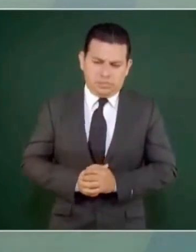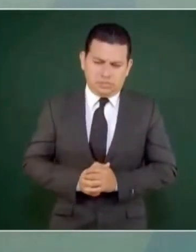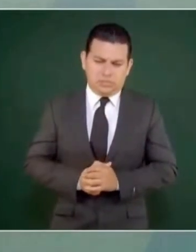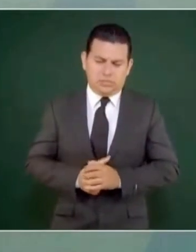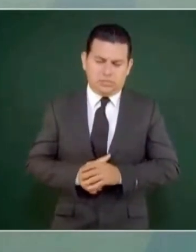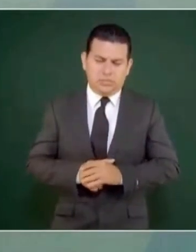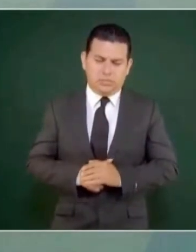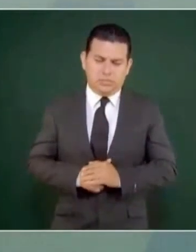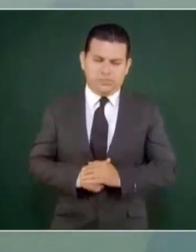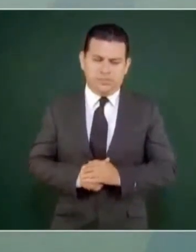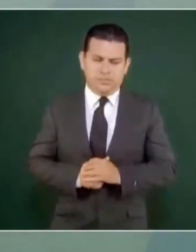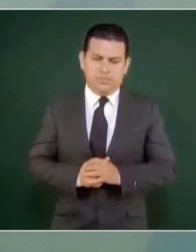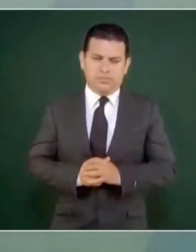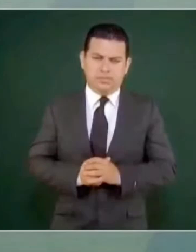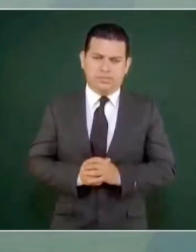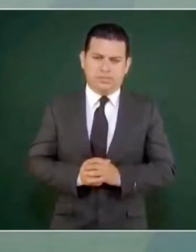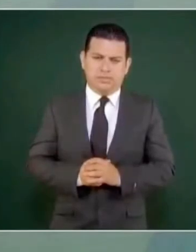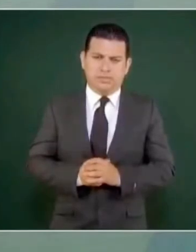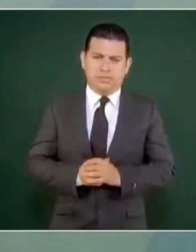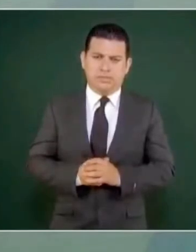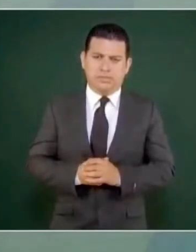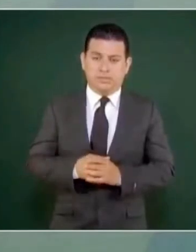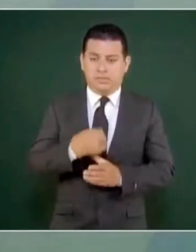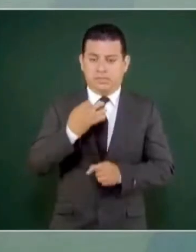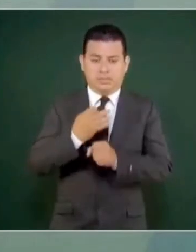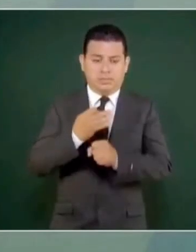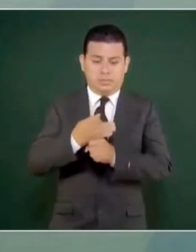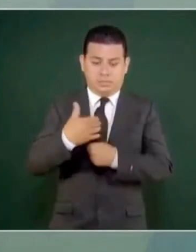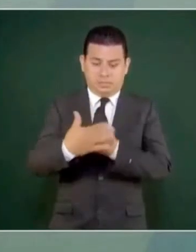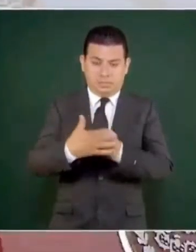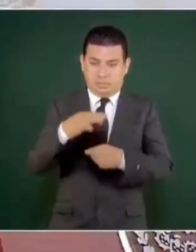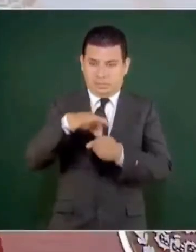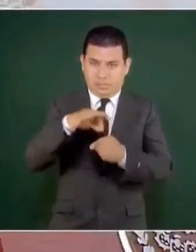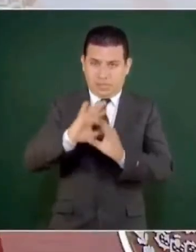días que faltan para la elección